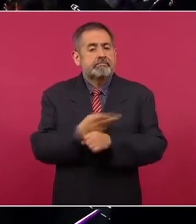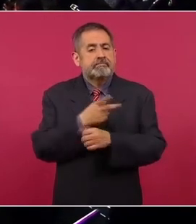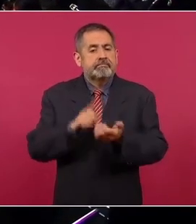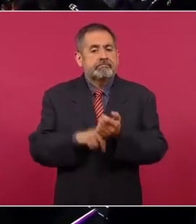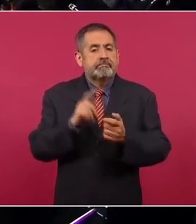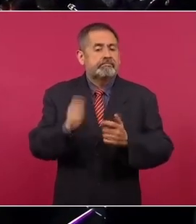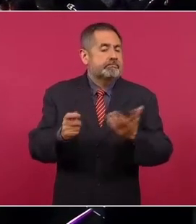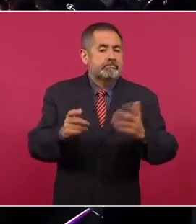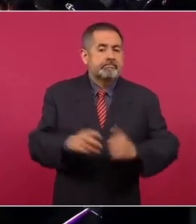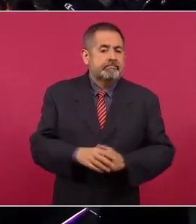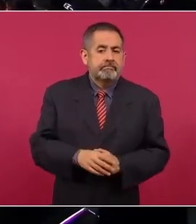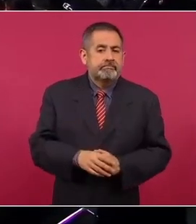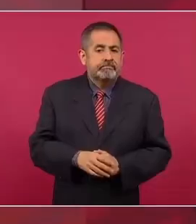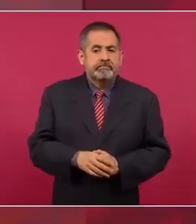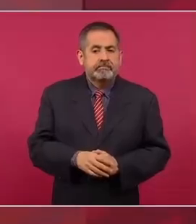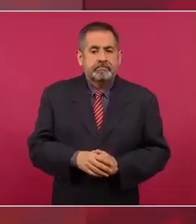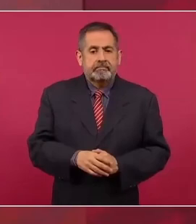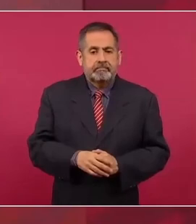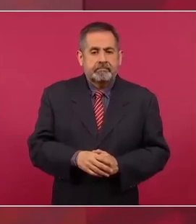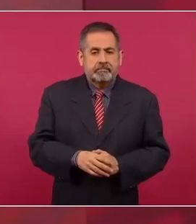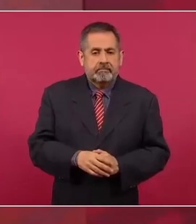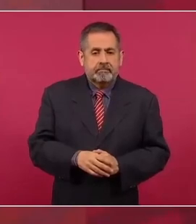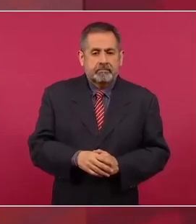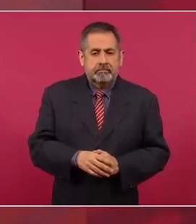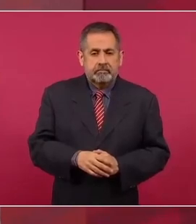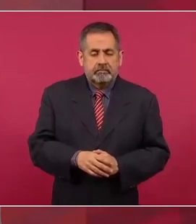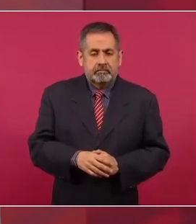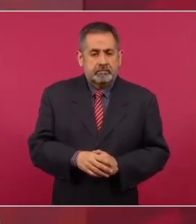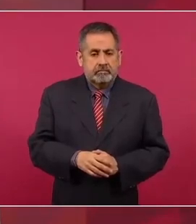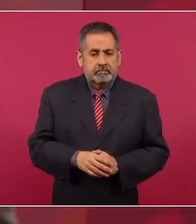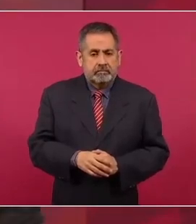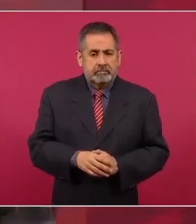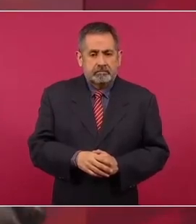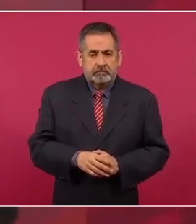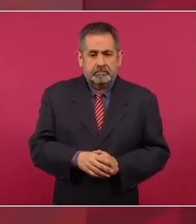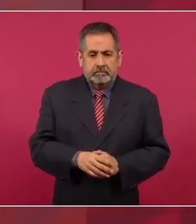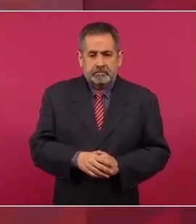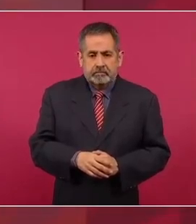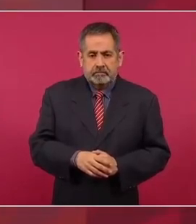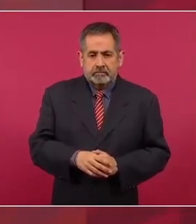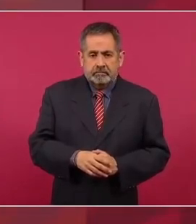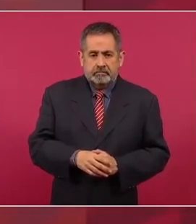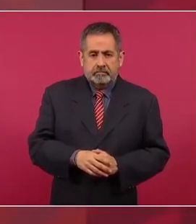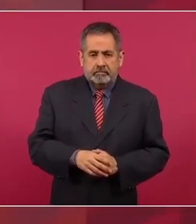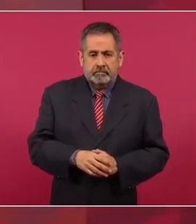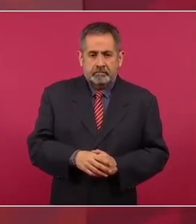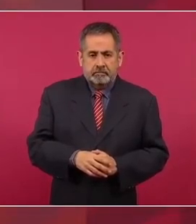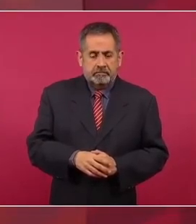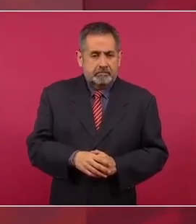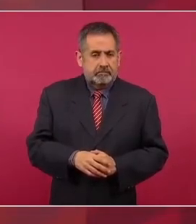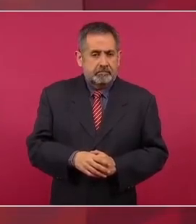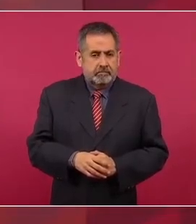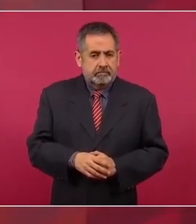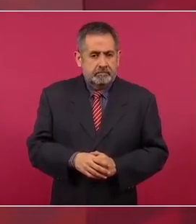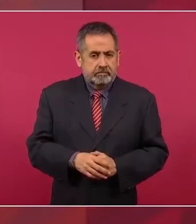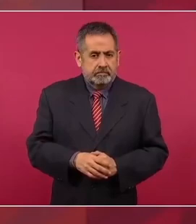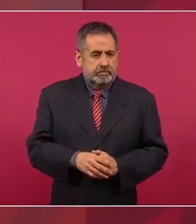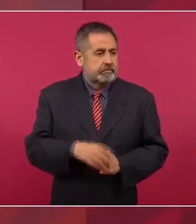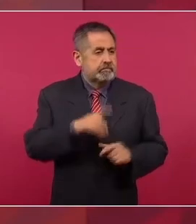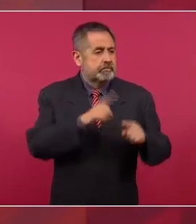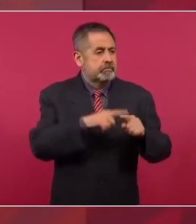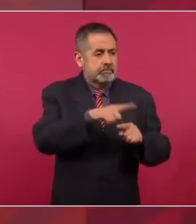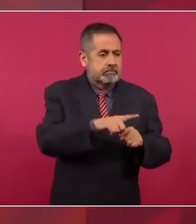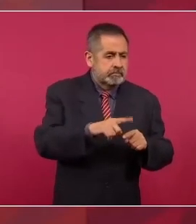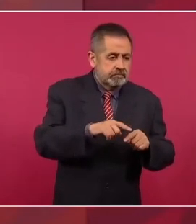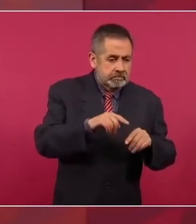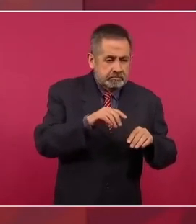quien hace operaciones